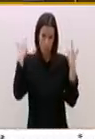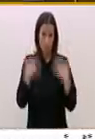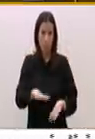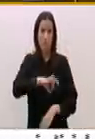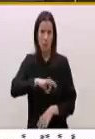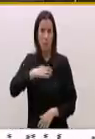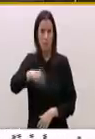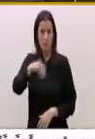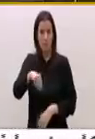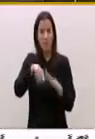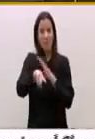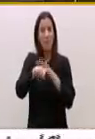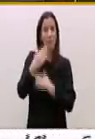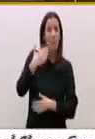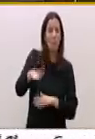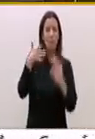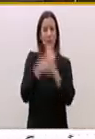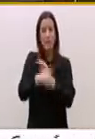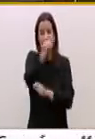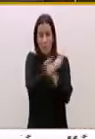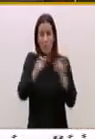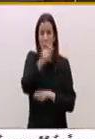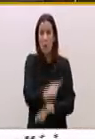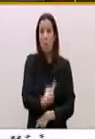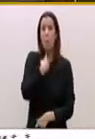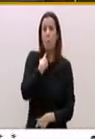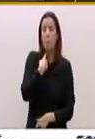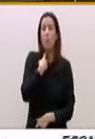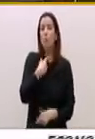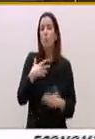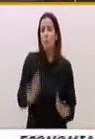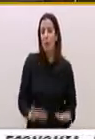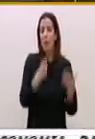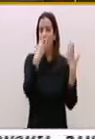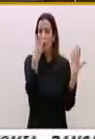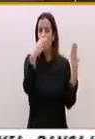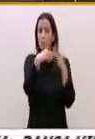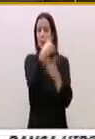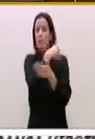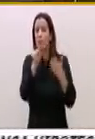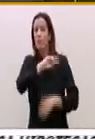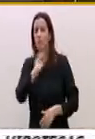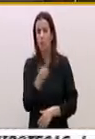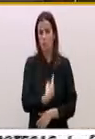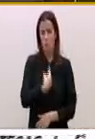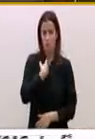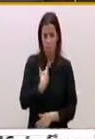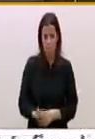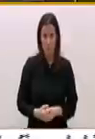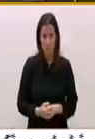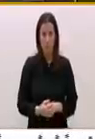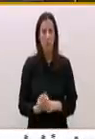gestión los contribuyentes han perdido nada más y nada menos que ocho mil millones de euros. Y un dato,